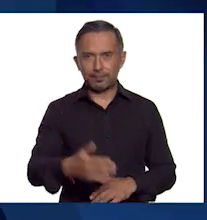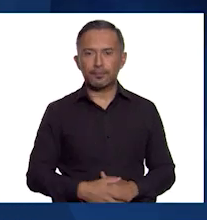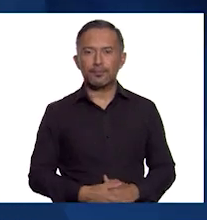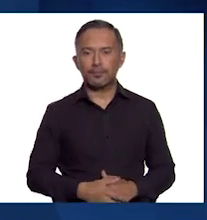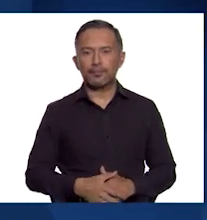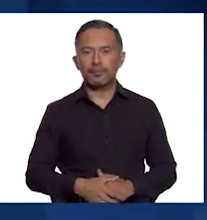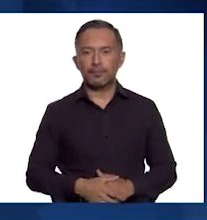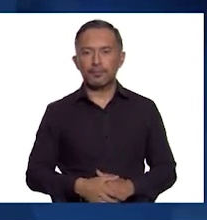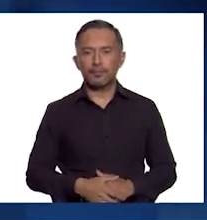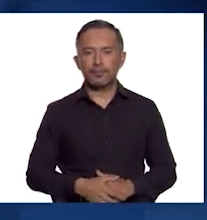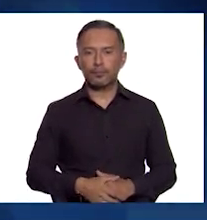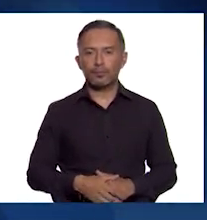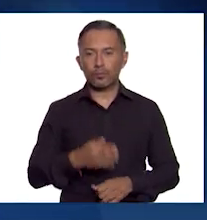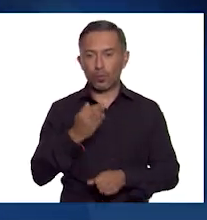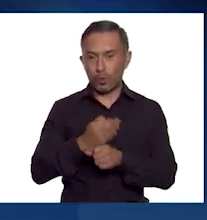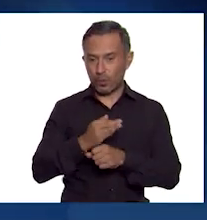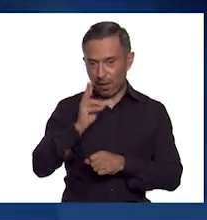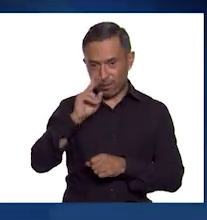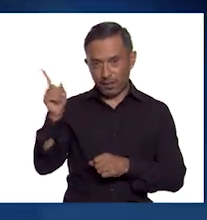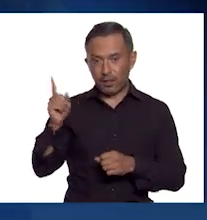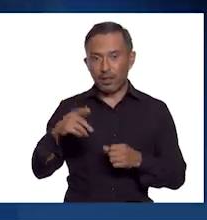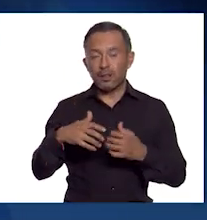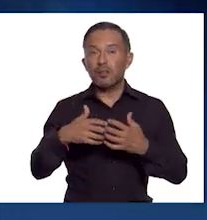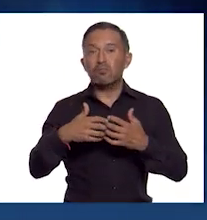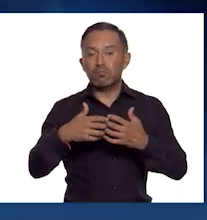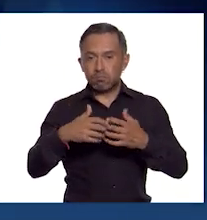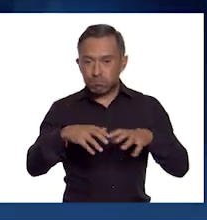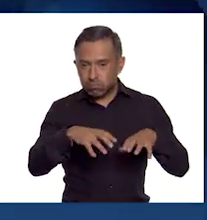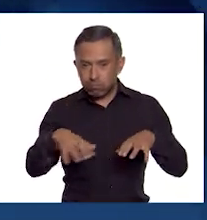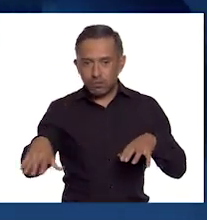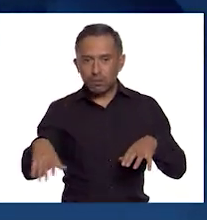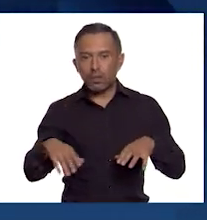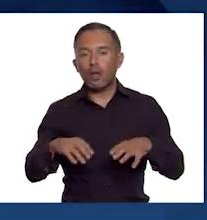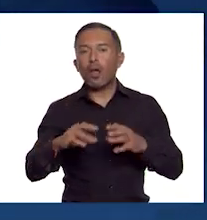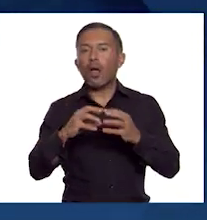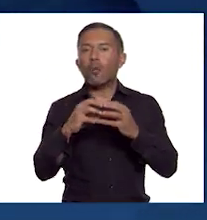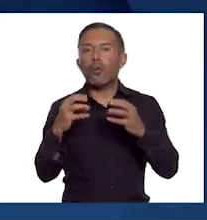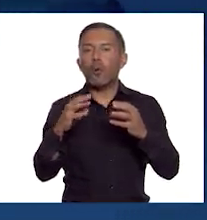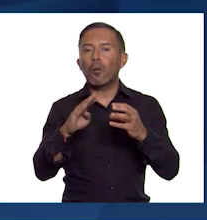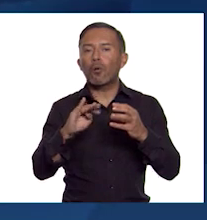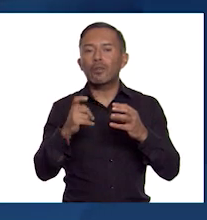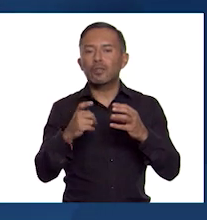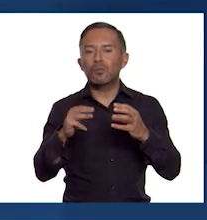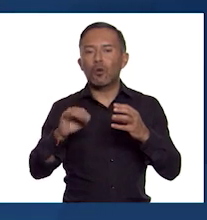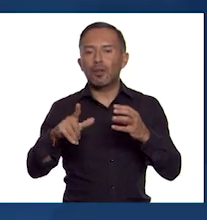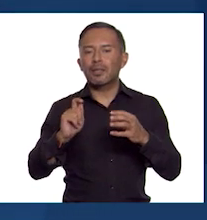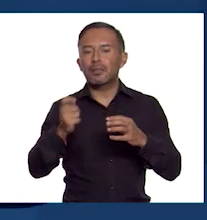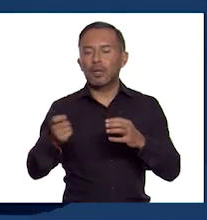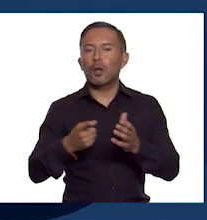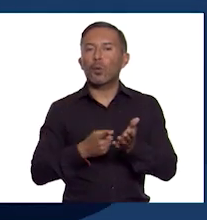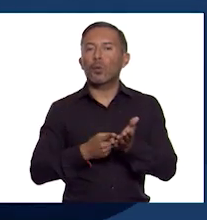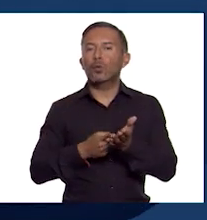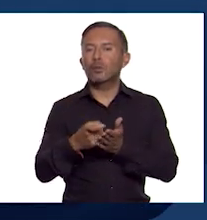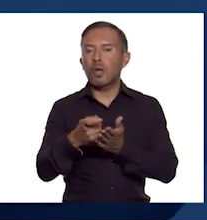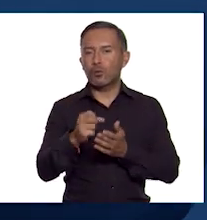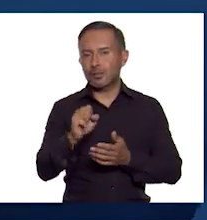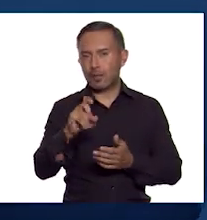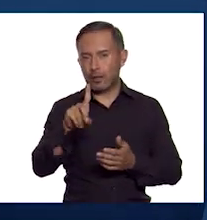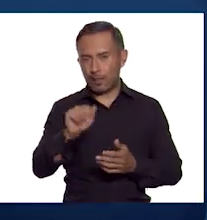Esto que ven en las máquinas son capullos del Bombix Mori, mejor conocido como el gusano de seda.